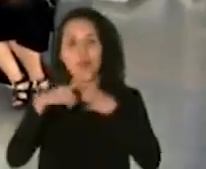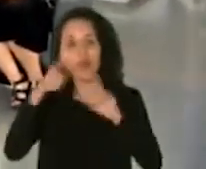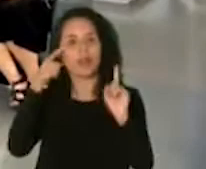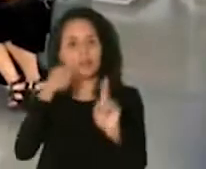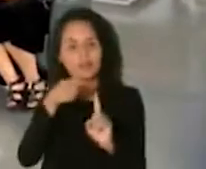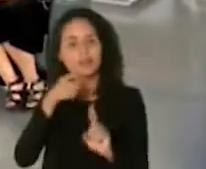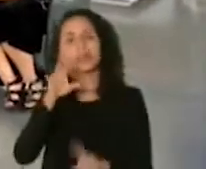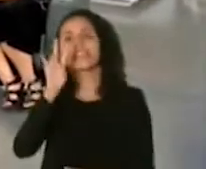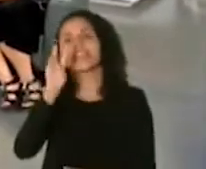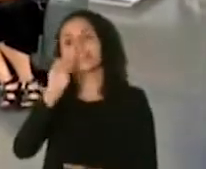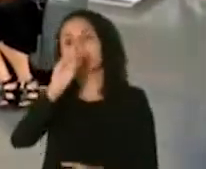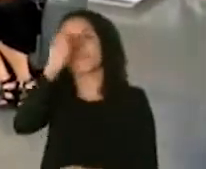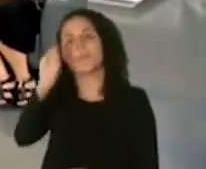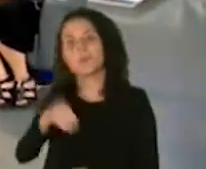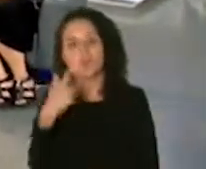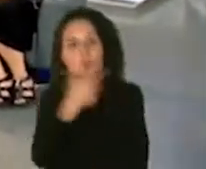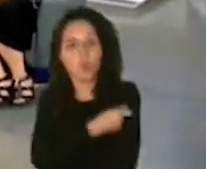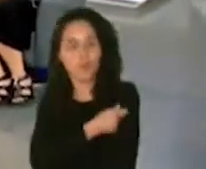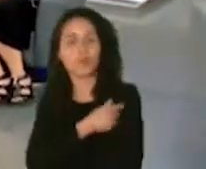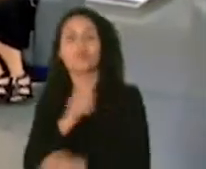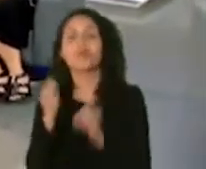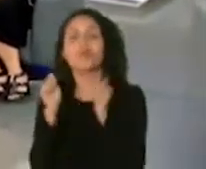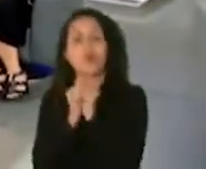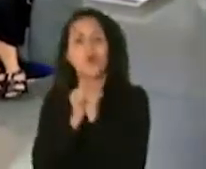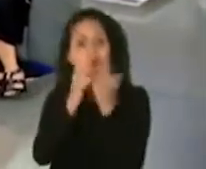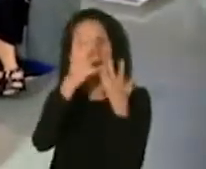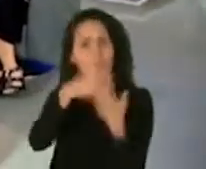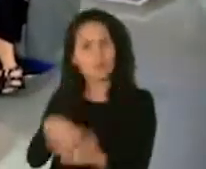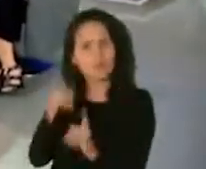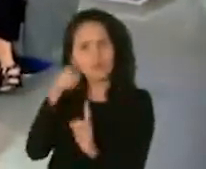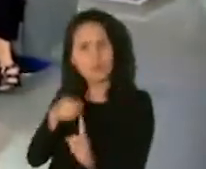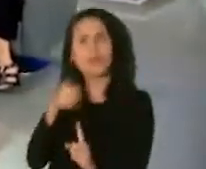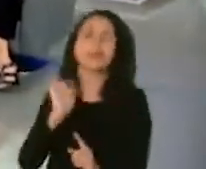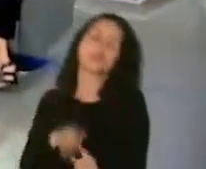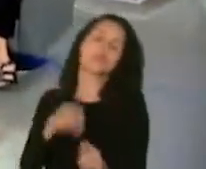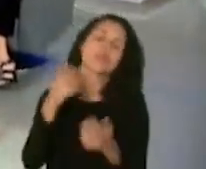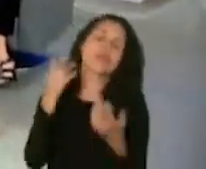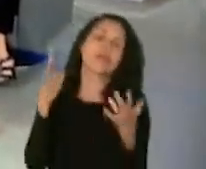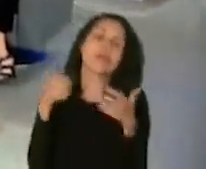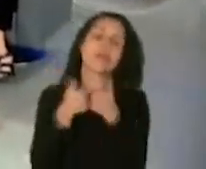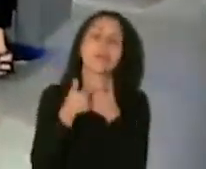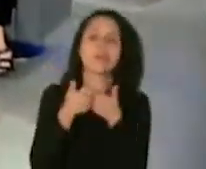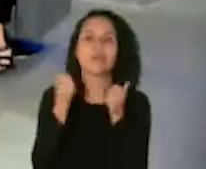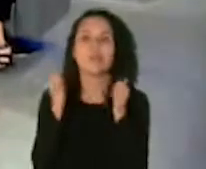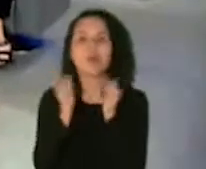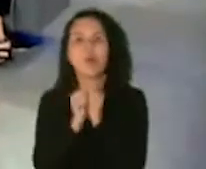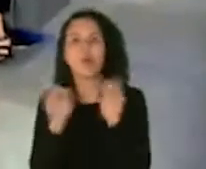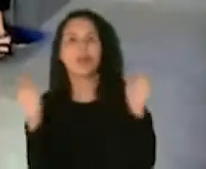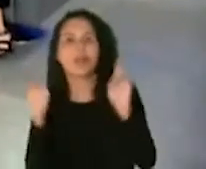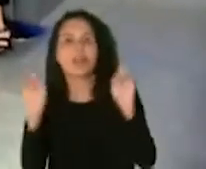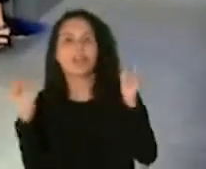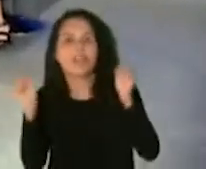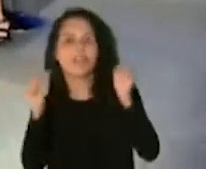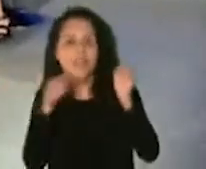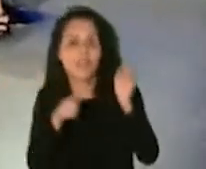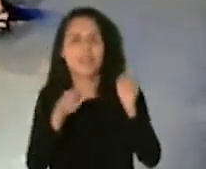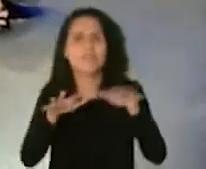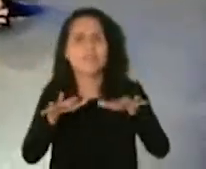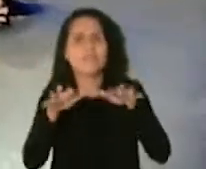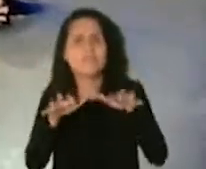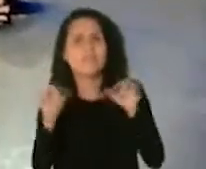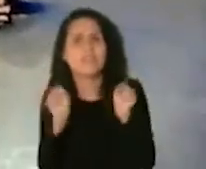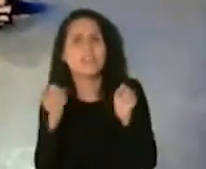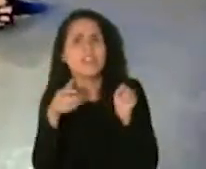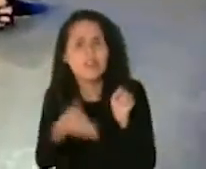70%. En cuanto a la logística, pues ha sido un gran reto lo que son estas neveras ultrafrías para poder